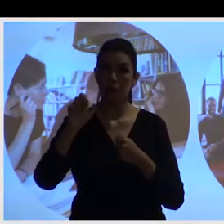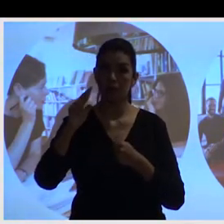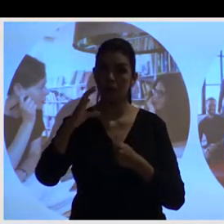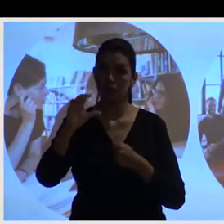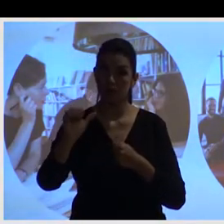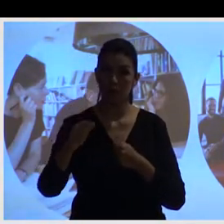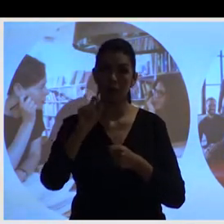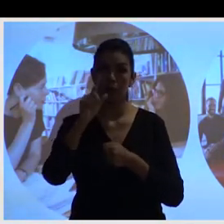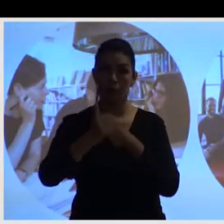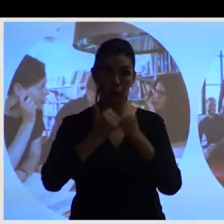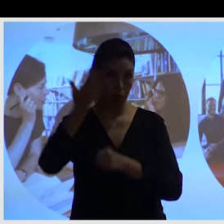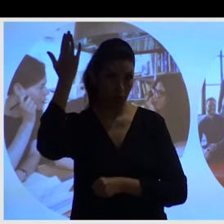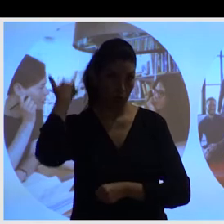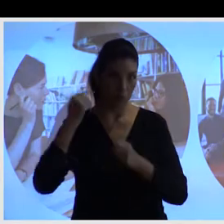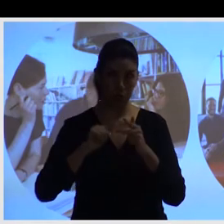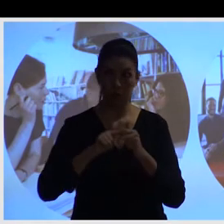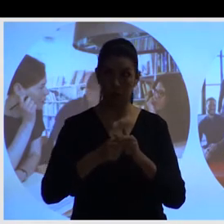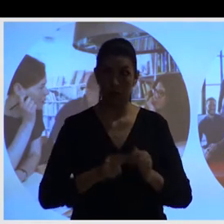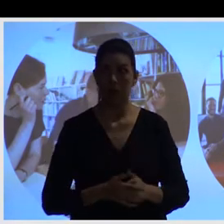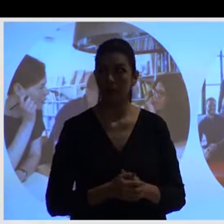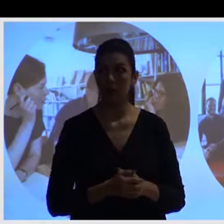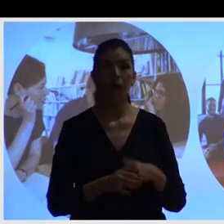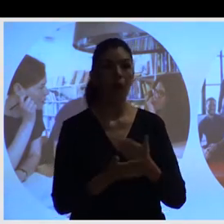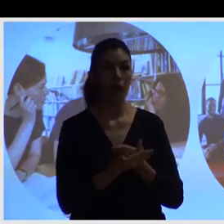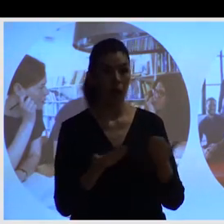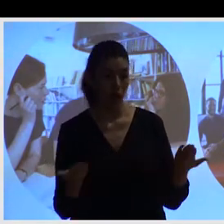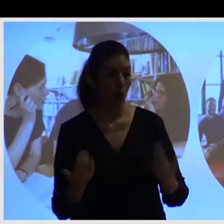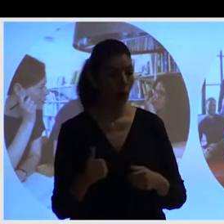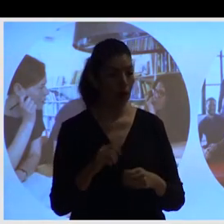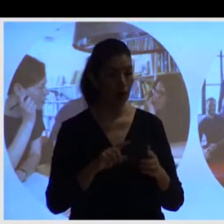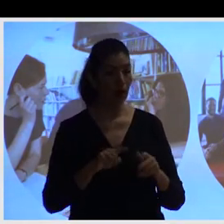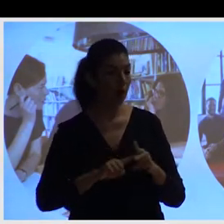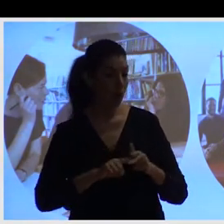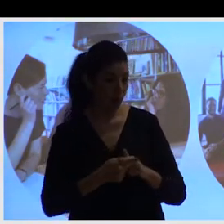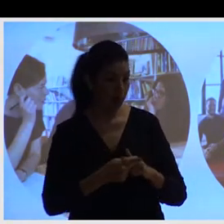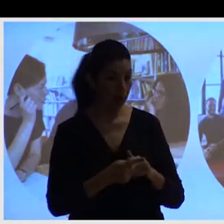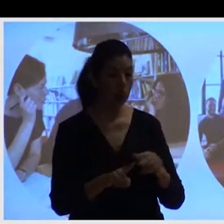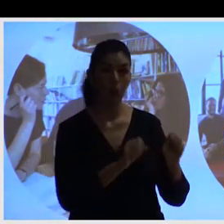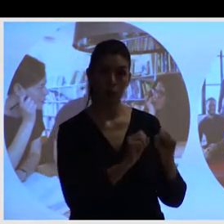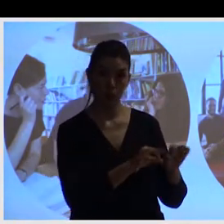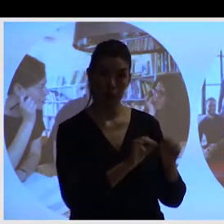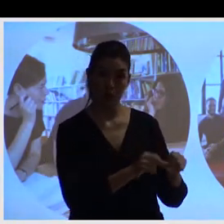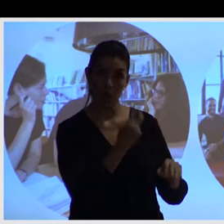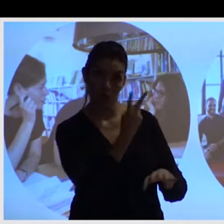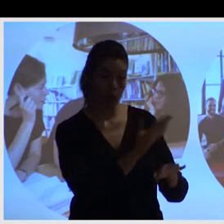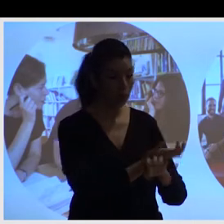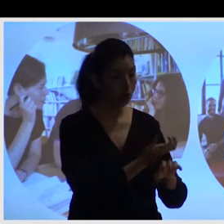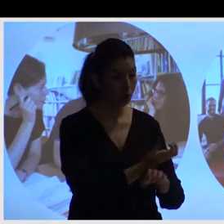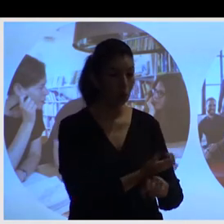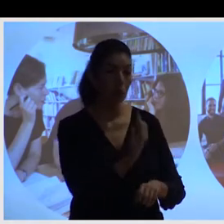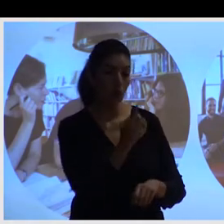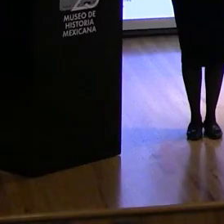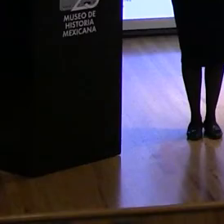Tenemos también ahora dos pequeñas oficinas más en Estados Unidos, una en Nueva York y una en San Francisco. Yo represento la